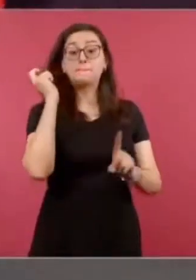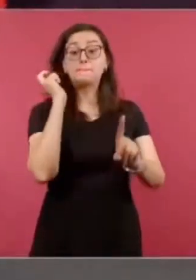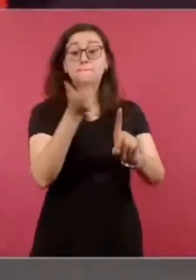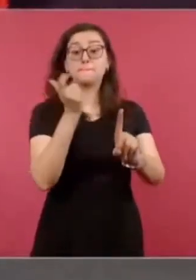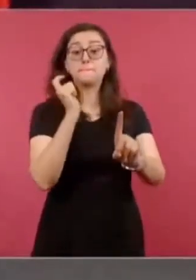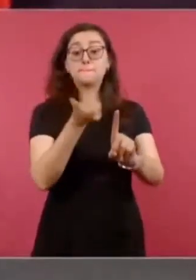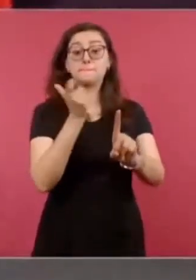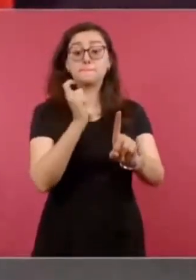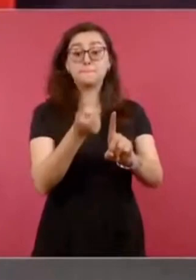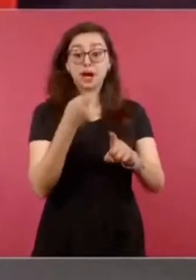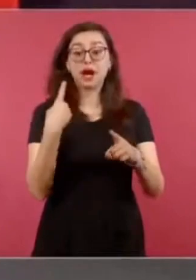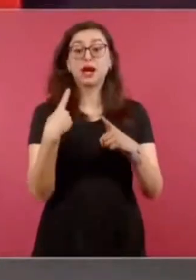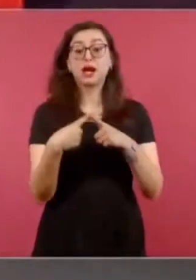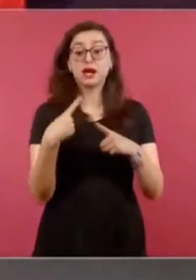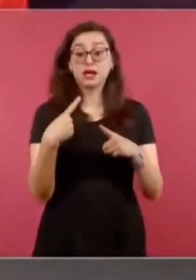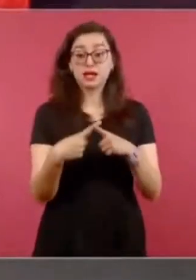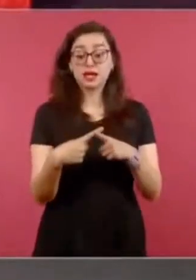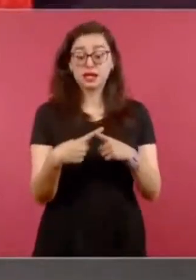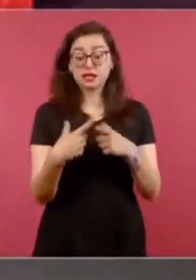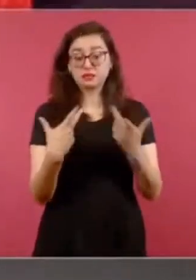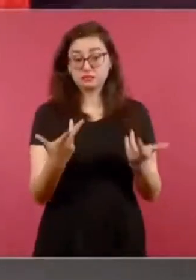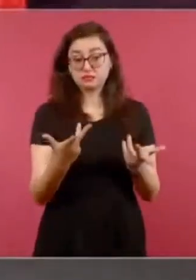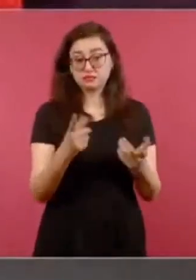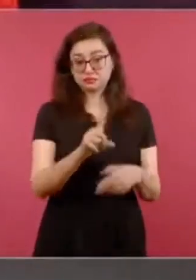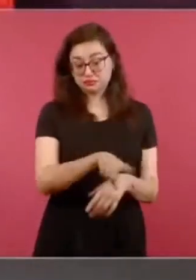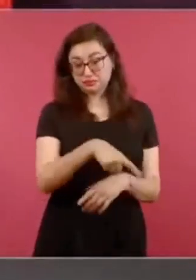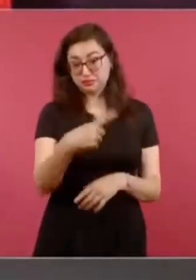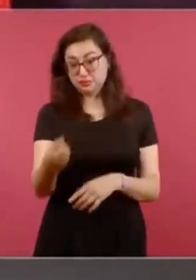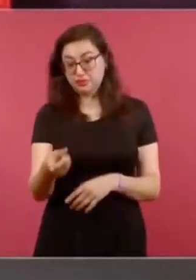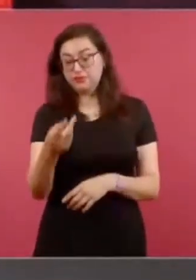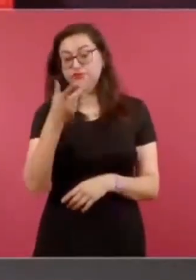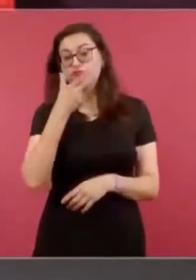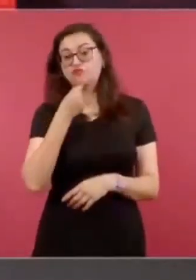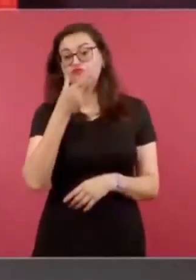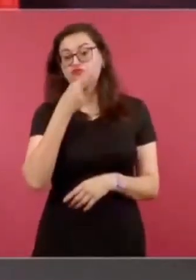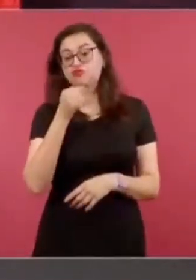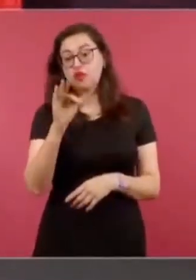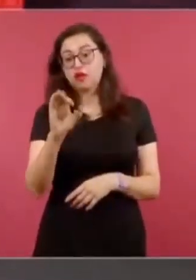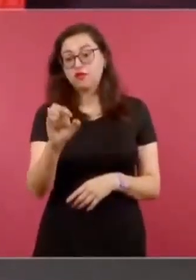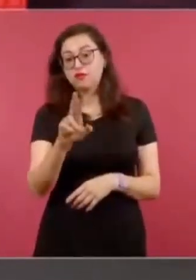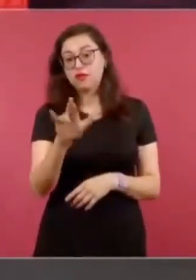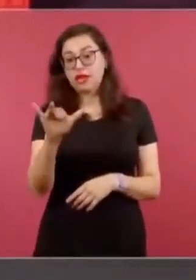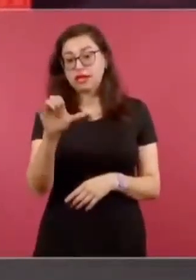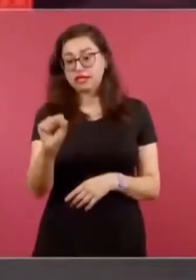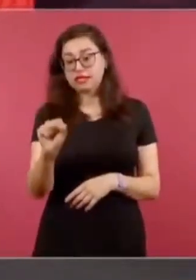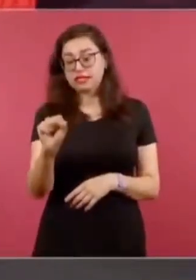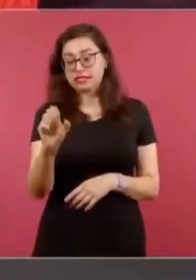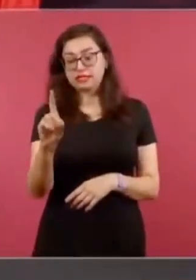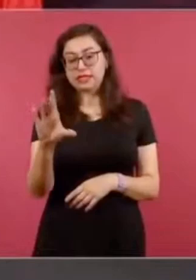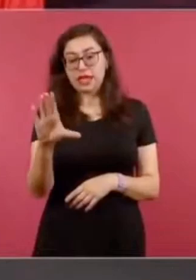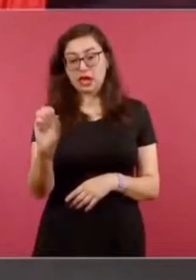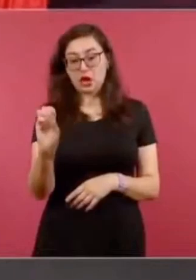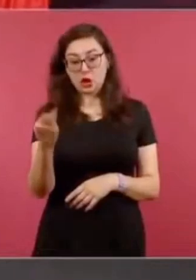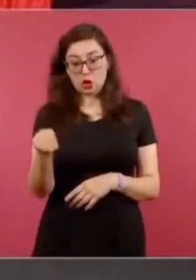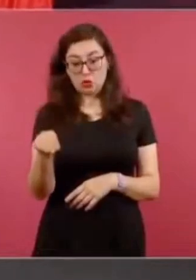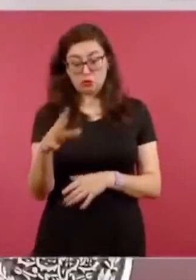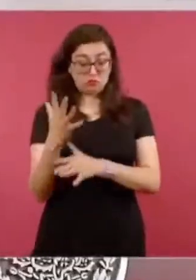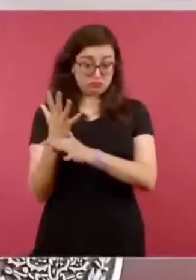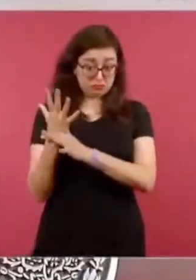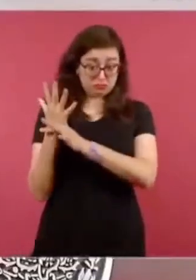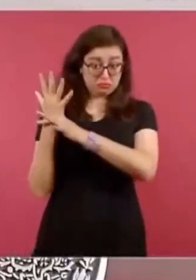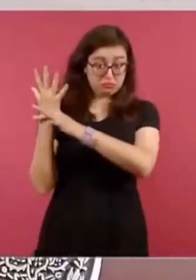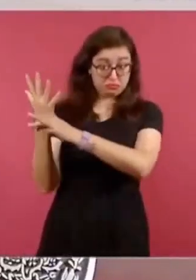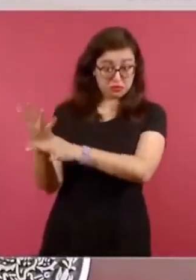Ferriz de Conn, Ferriz de Conn, el maestro de Carmen Aristegui, está financiado